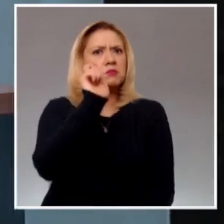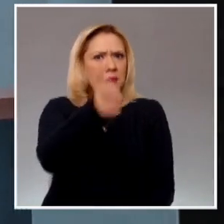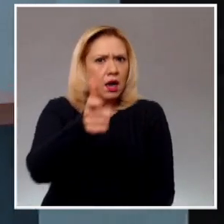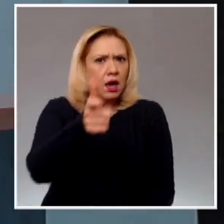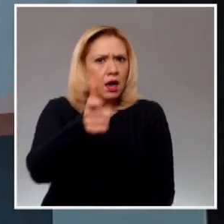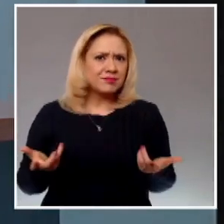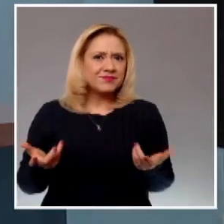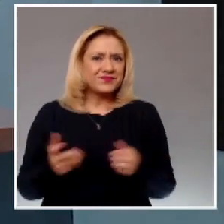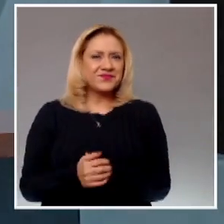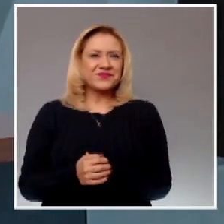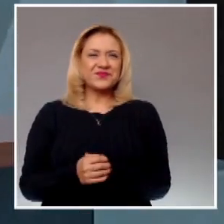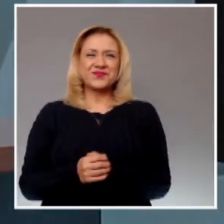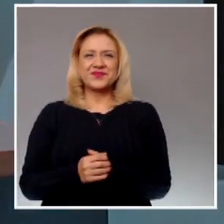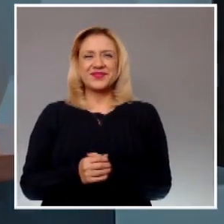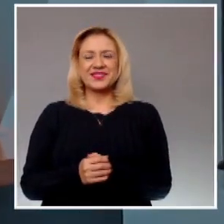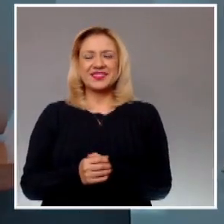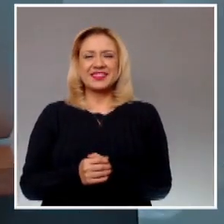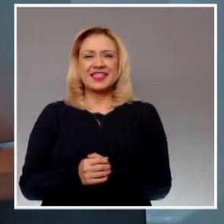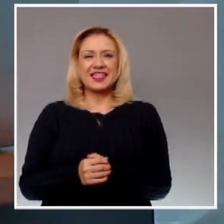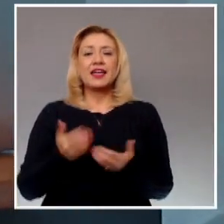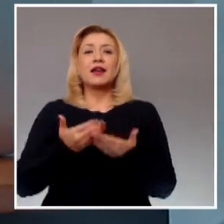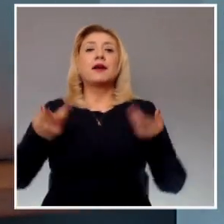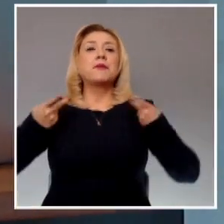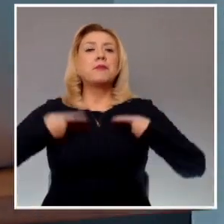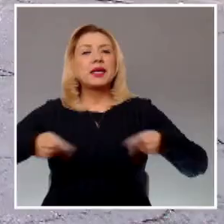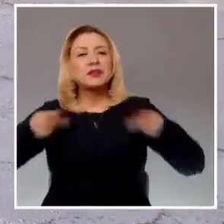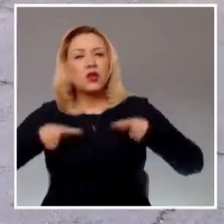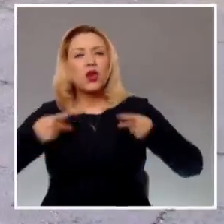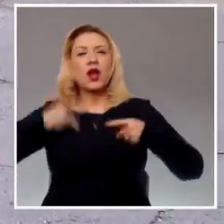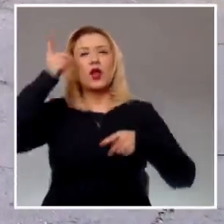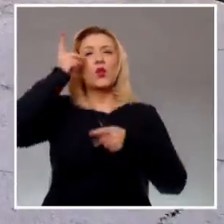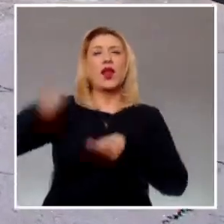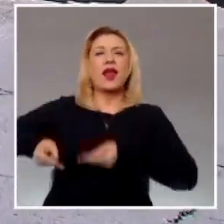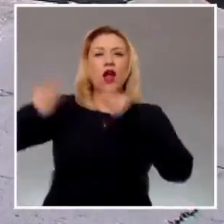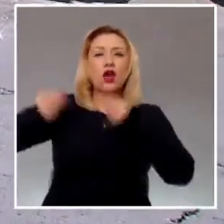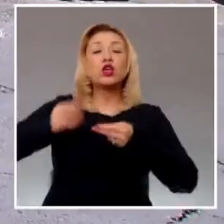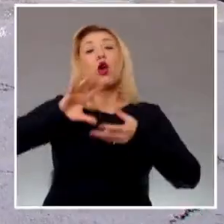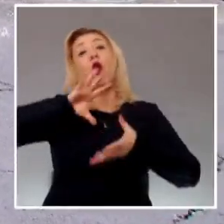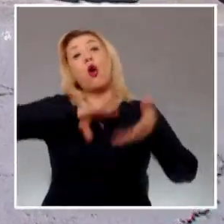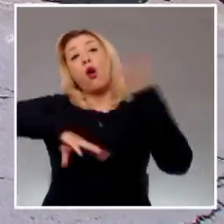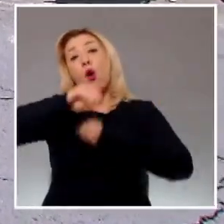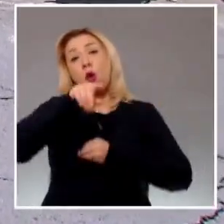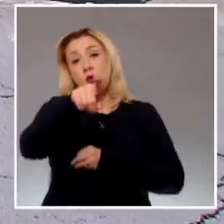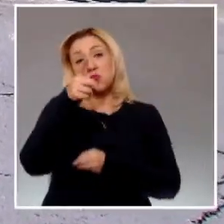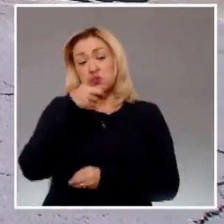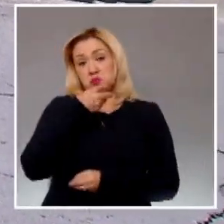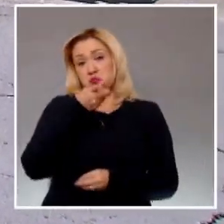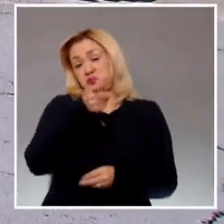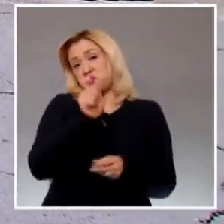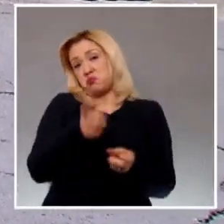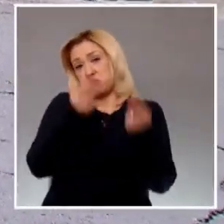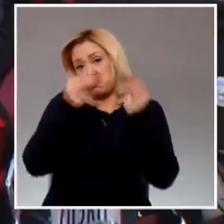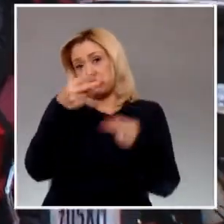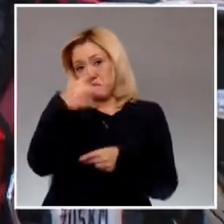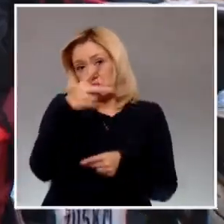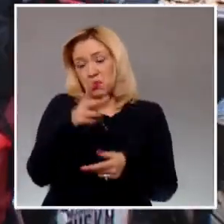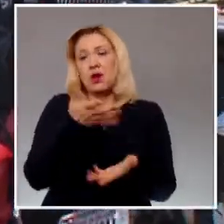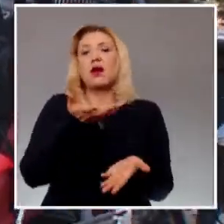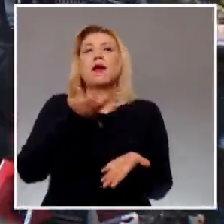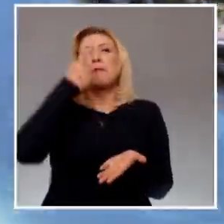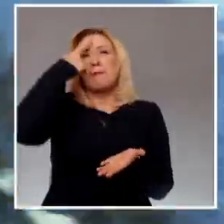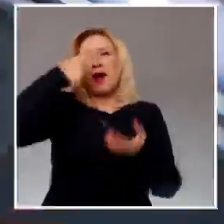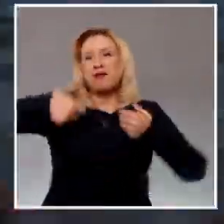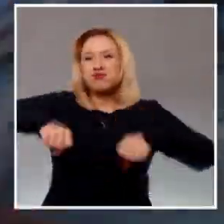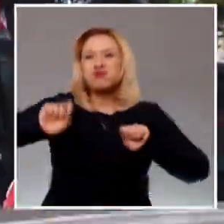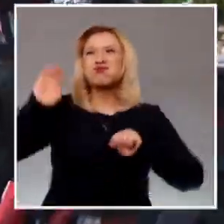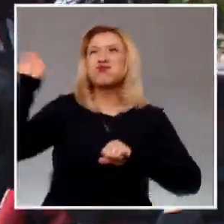Las personas físicas y morales que se dedican a la entrega de productos, paquetes o mensajería, así como las personas repartidoras,